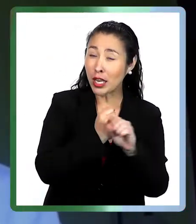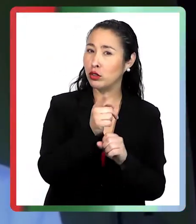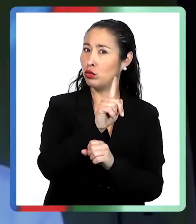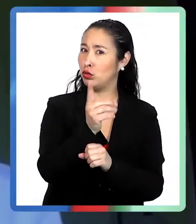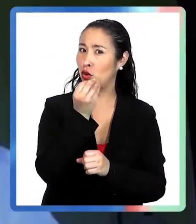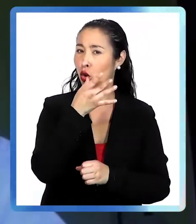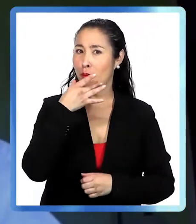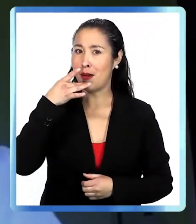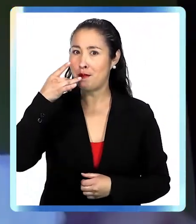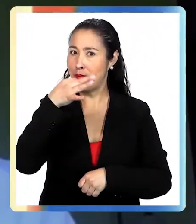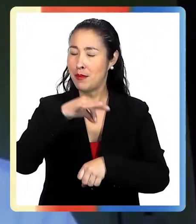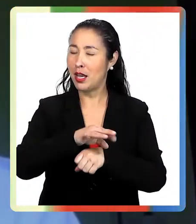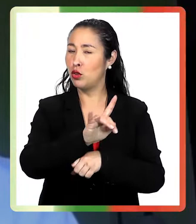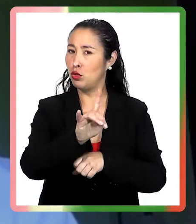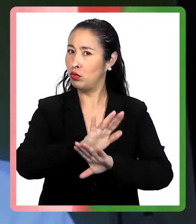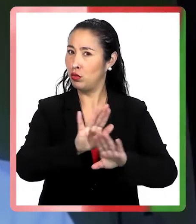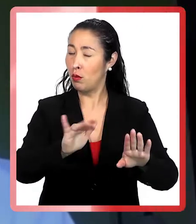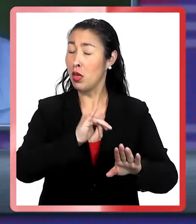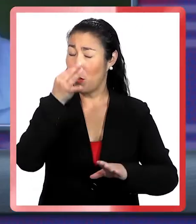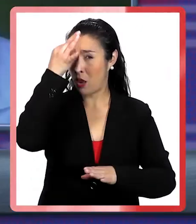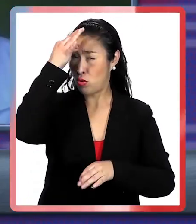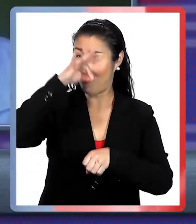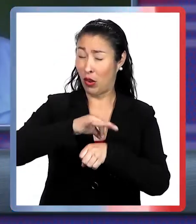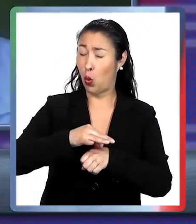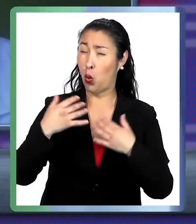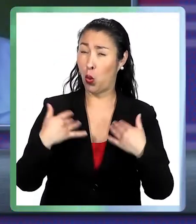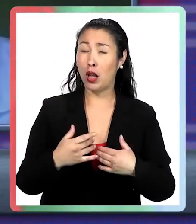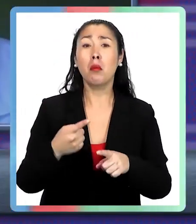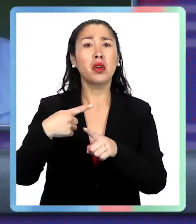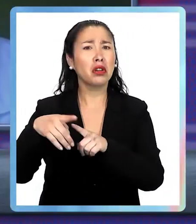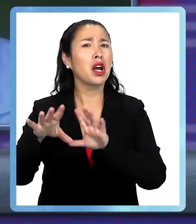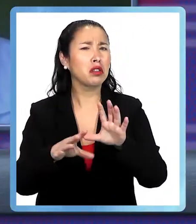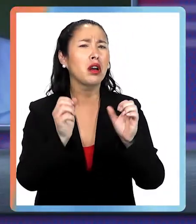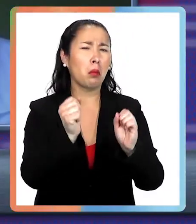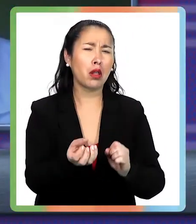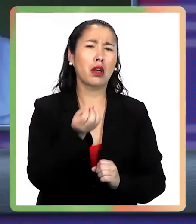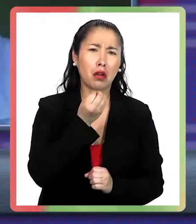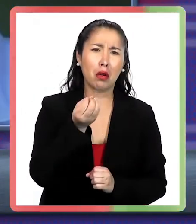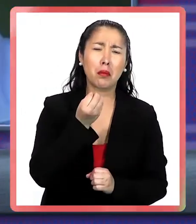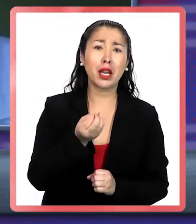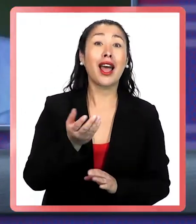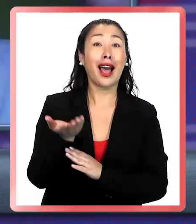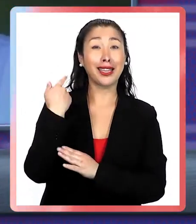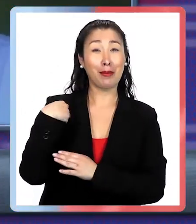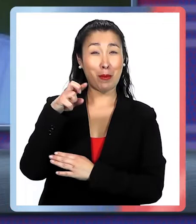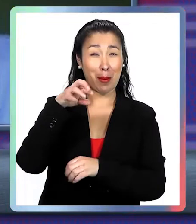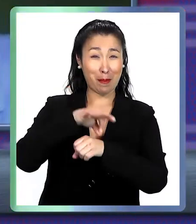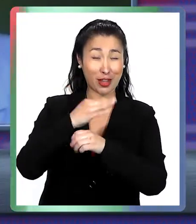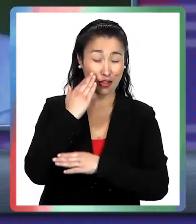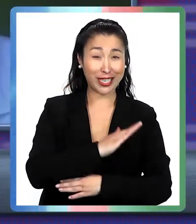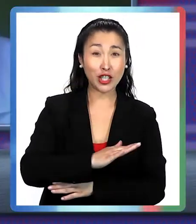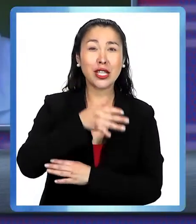niños menores de un año, no miel por ningún motivo. Pero las otras cosas, sí las pueden comer. Antes, mi papá que era pediatra